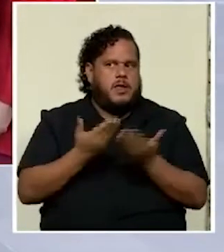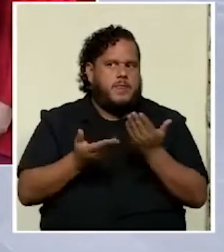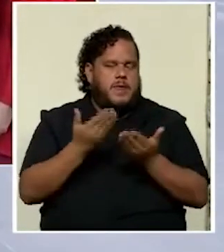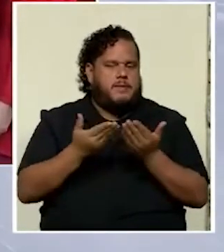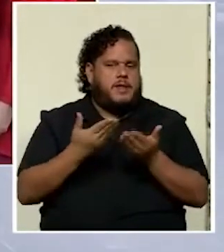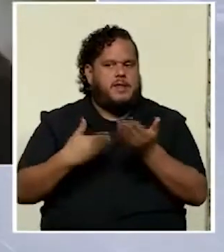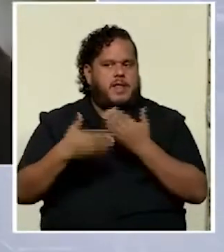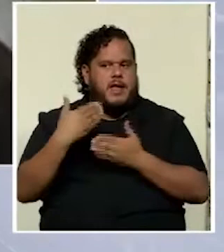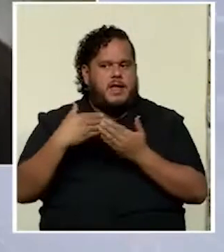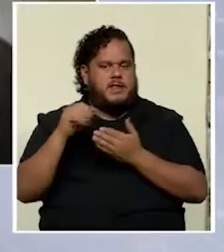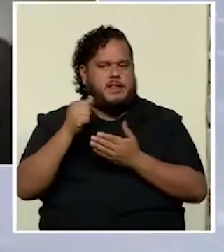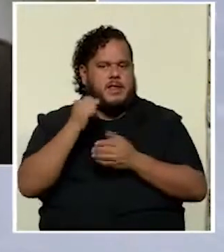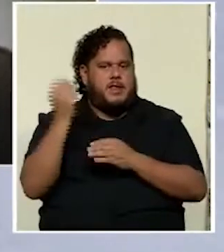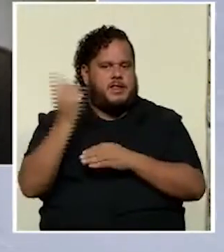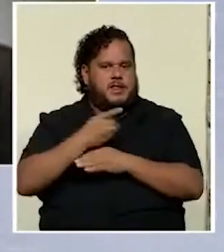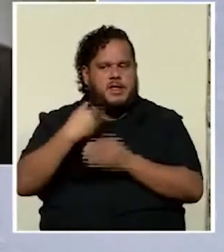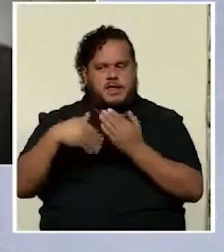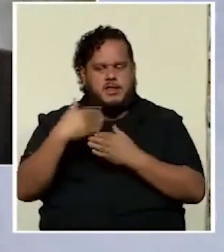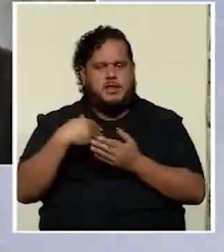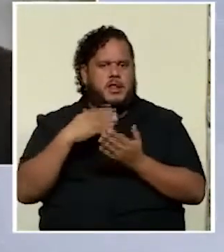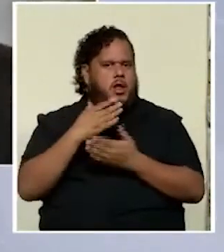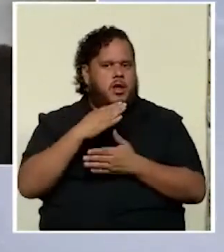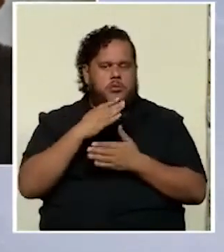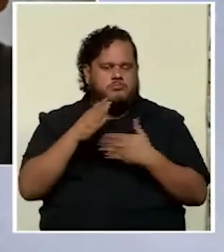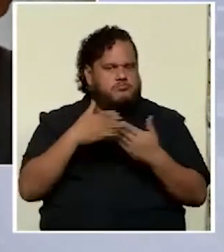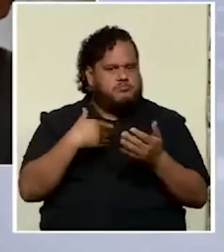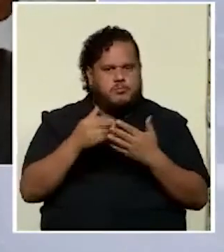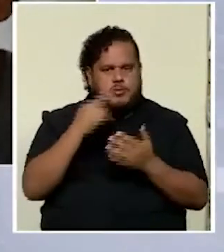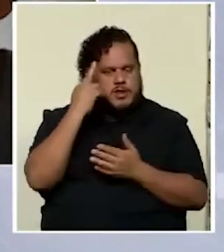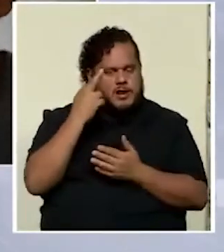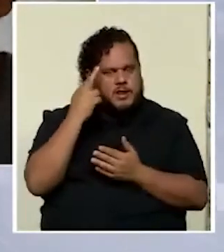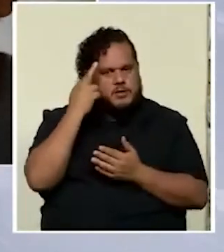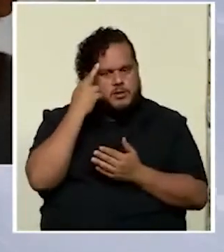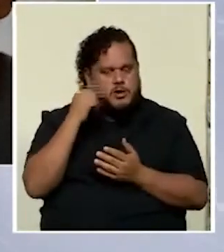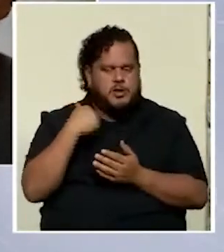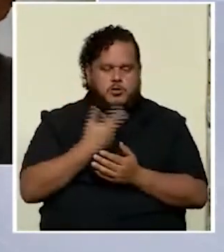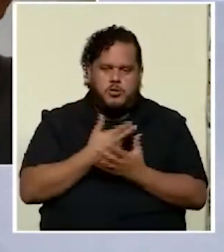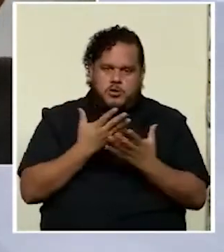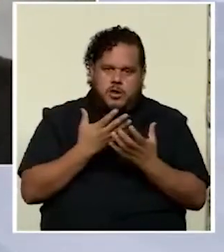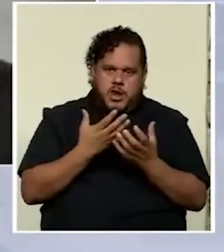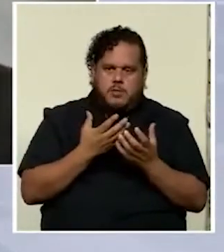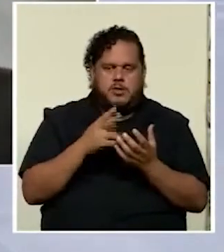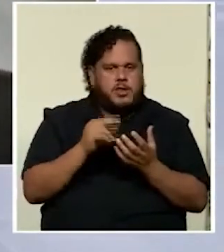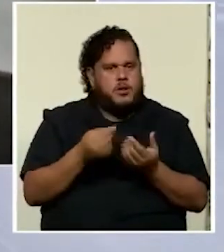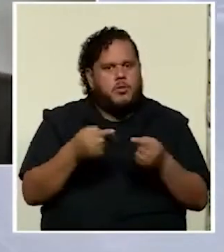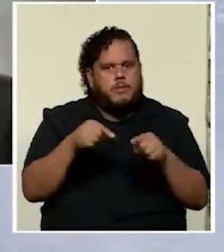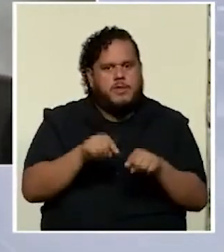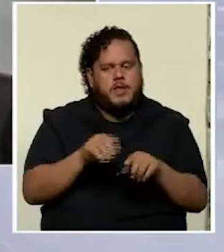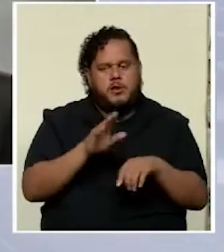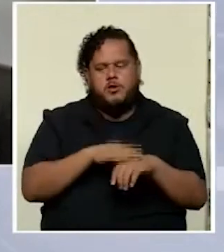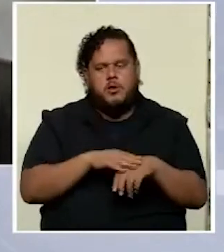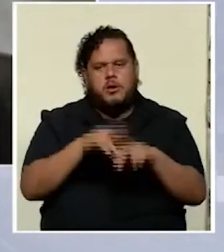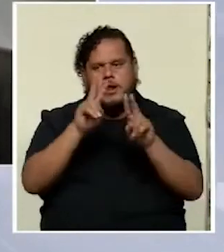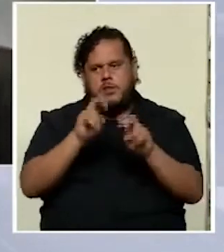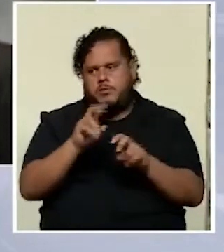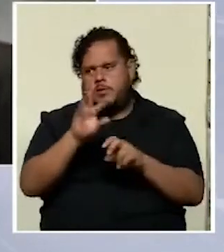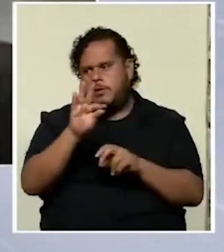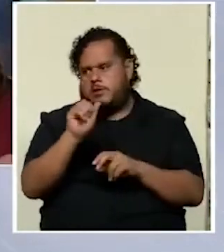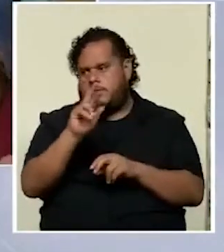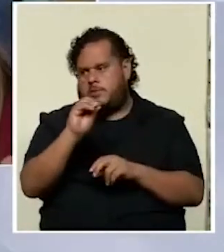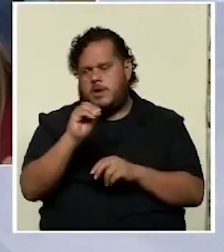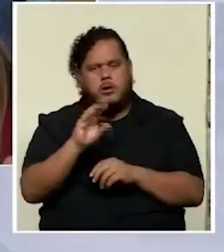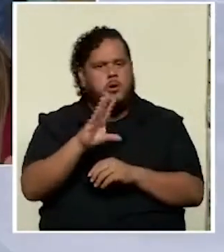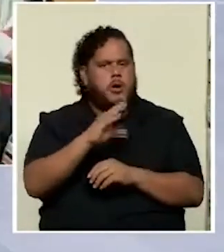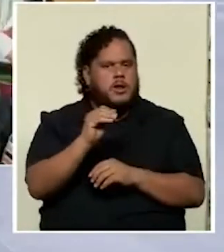estaba hablando 10 días atrás por las razones que quizás hubiéramos querido que no ocurrieran sobre las pruebas Faro sobre